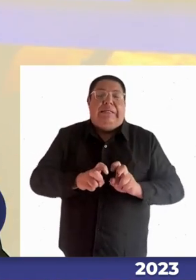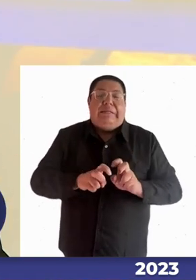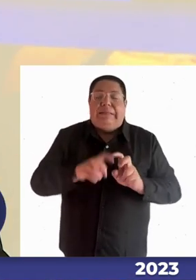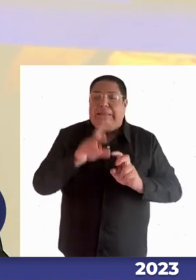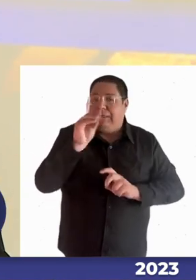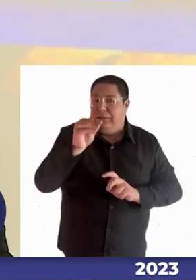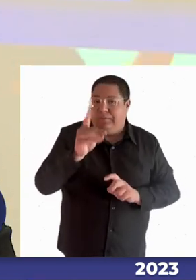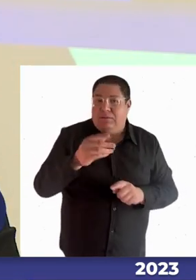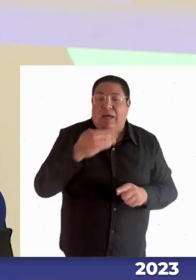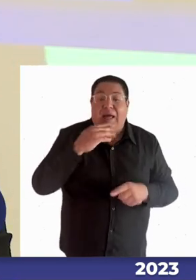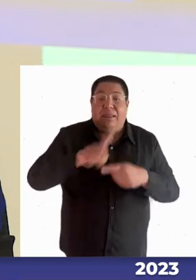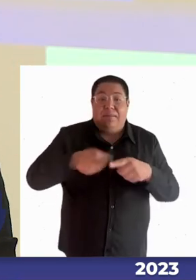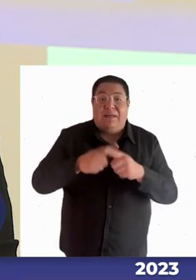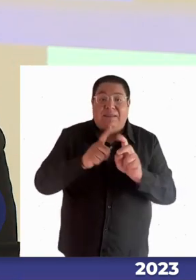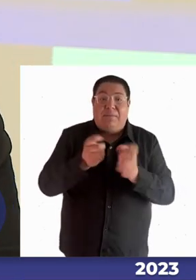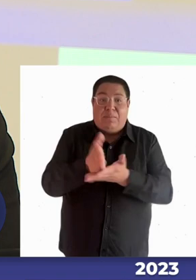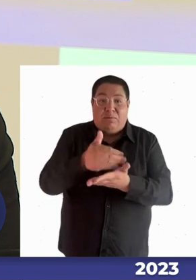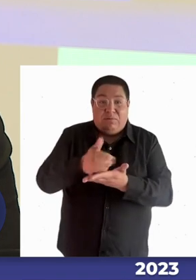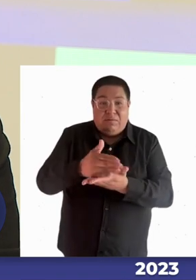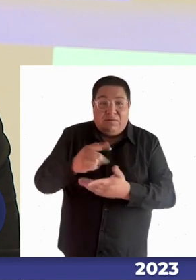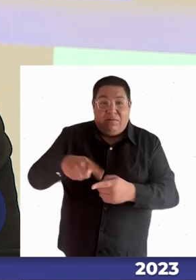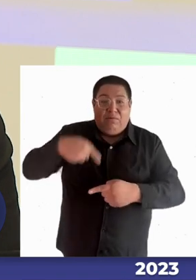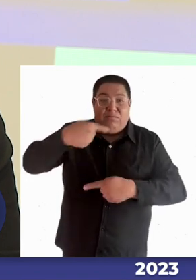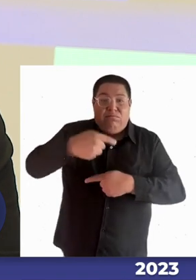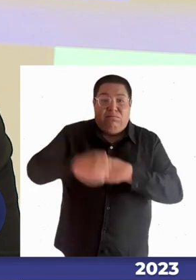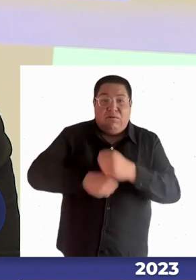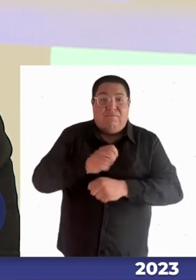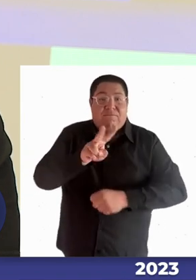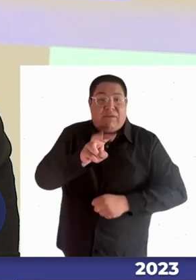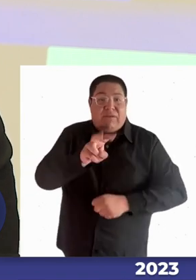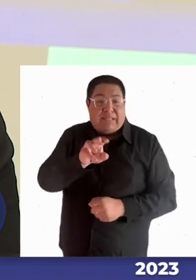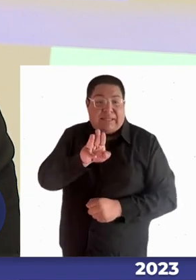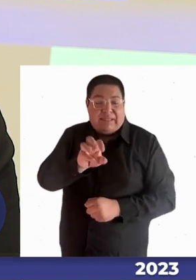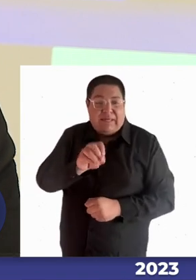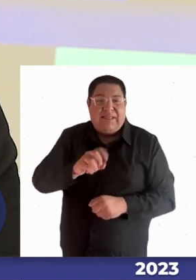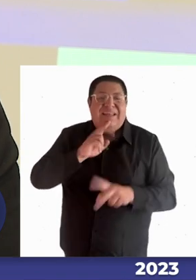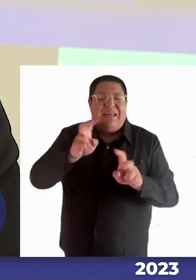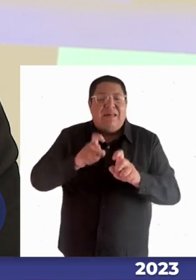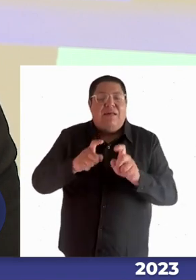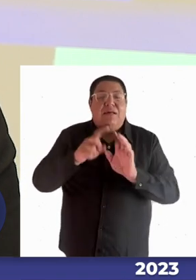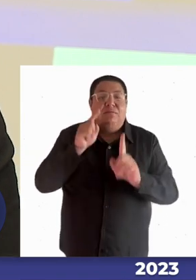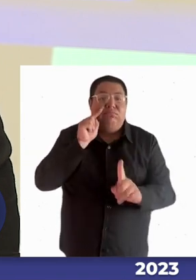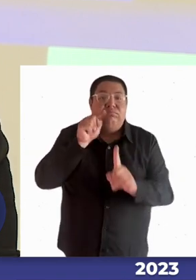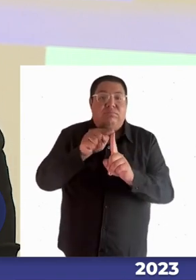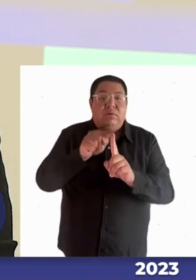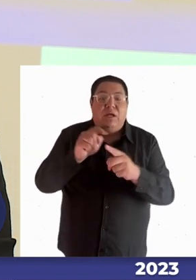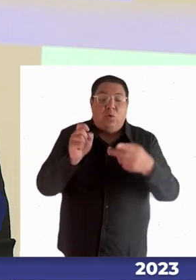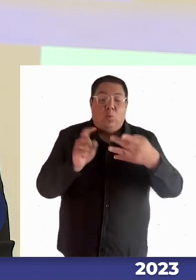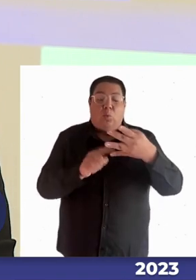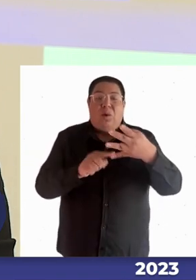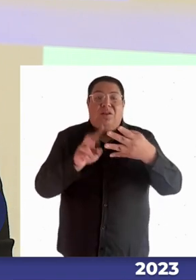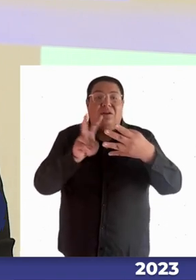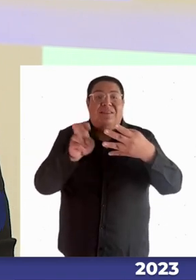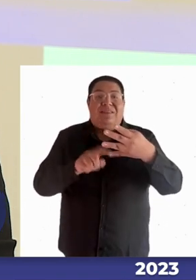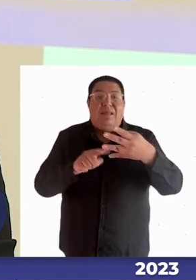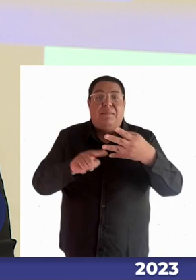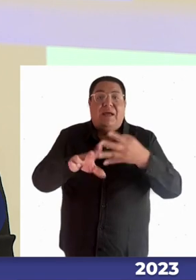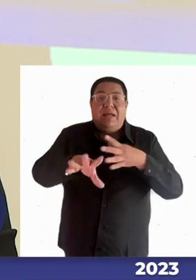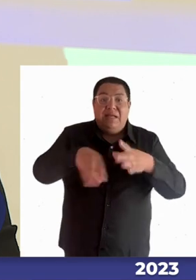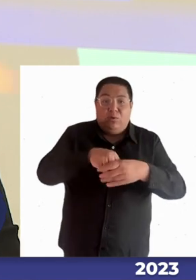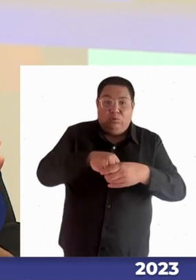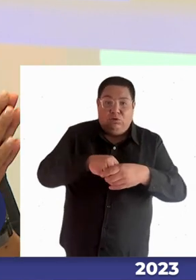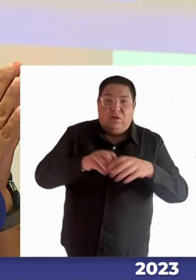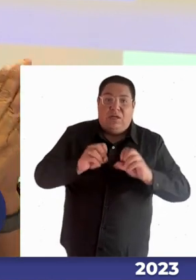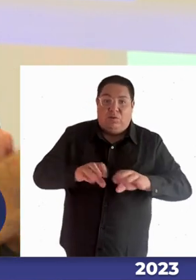2030 de desarrollo sostenible, particularmente en el objetivo cuarto, respecto de los temas de inclusión educacional.